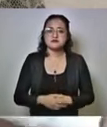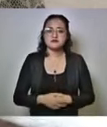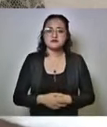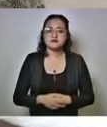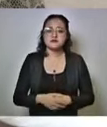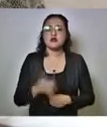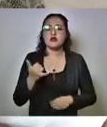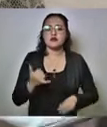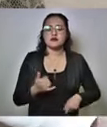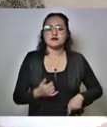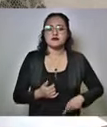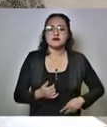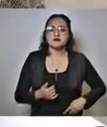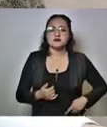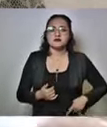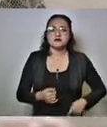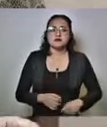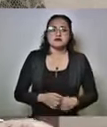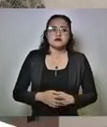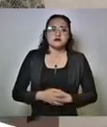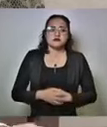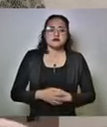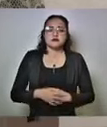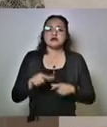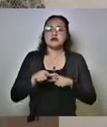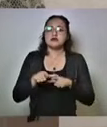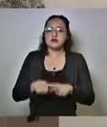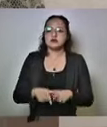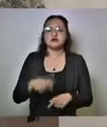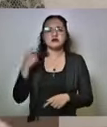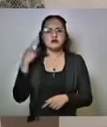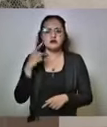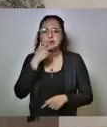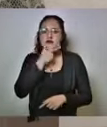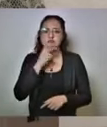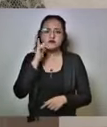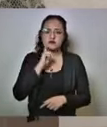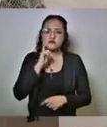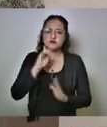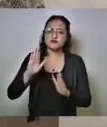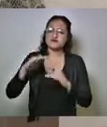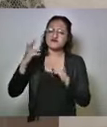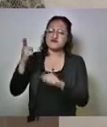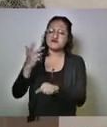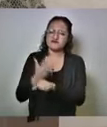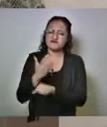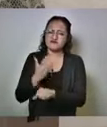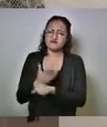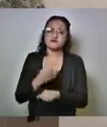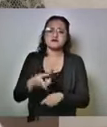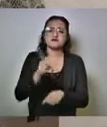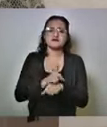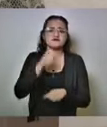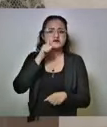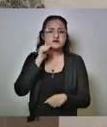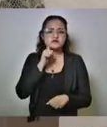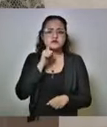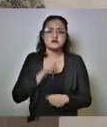en el seguimiento a las poblanas y poblanos en el extranjero, informar que el día de ayer